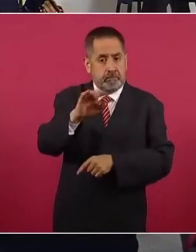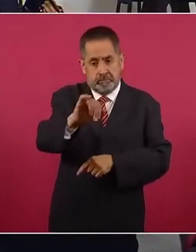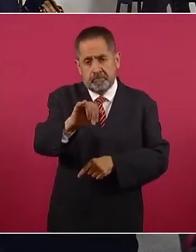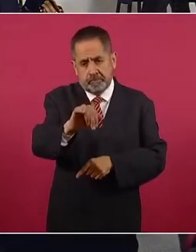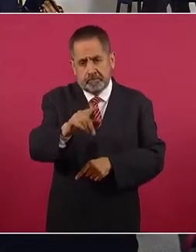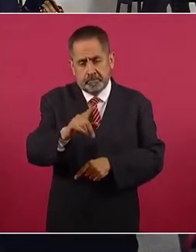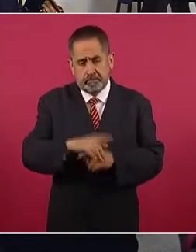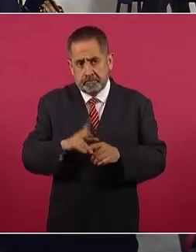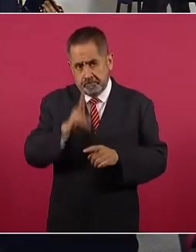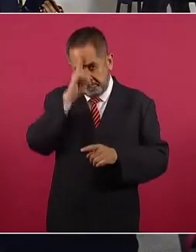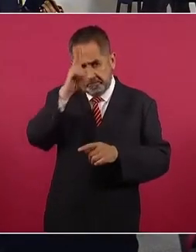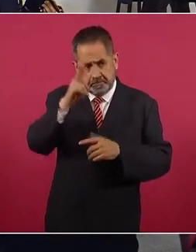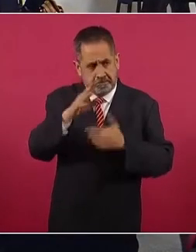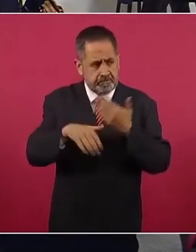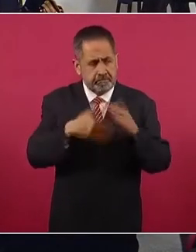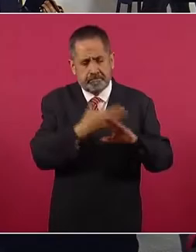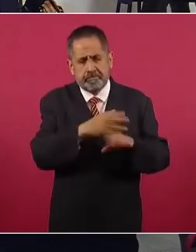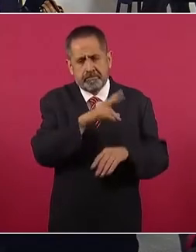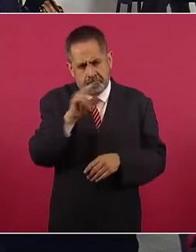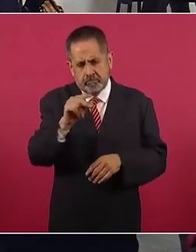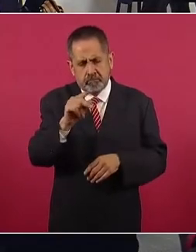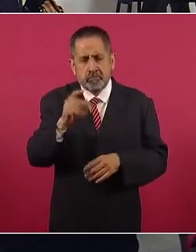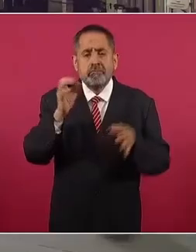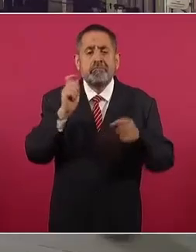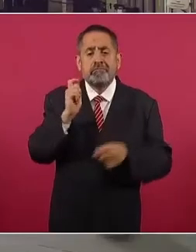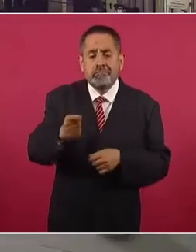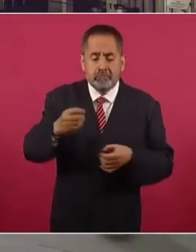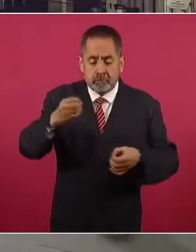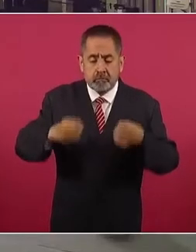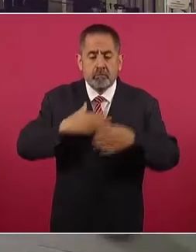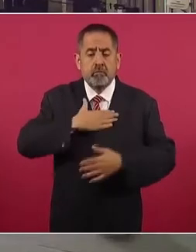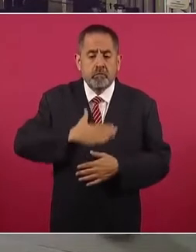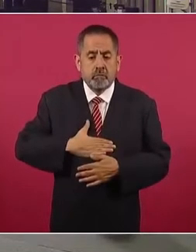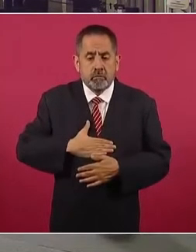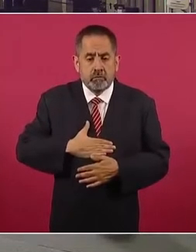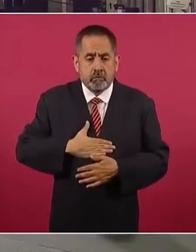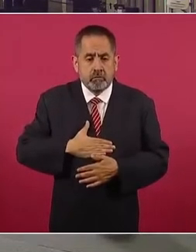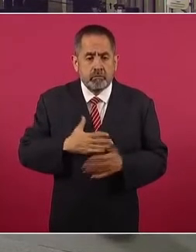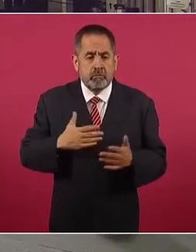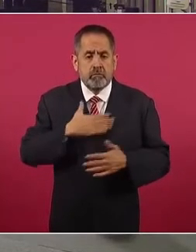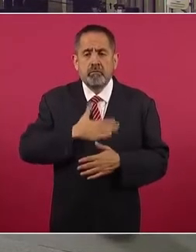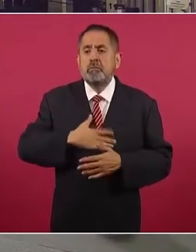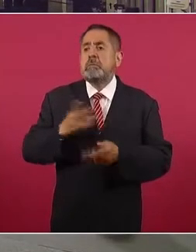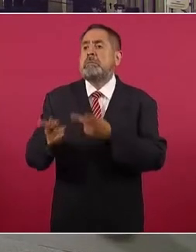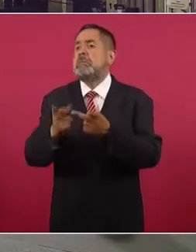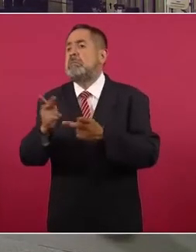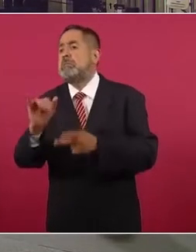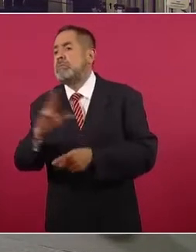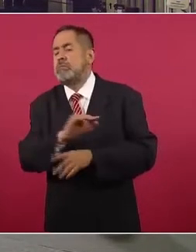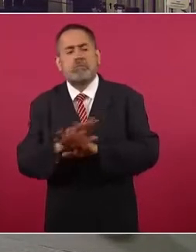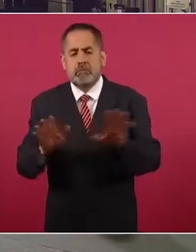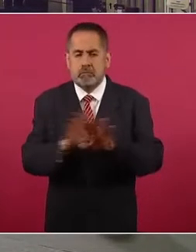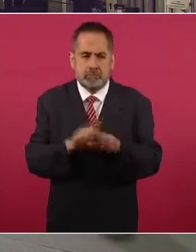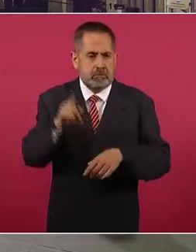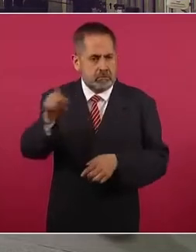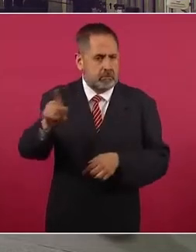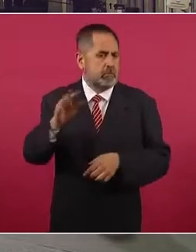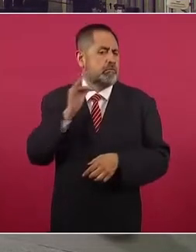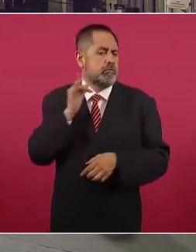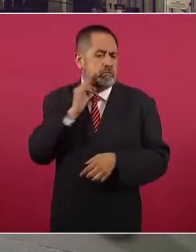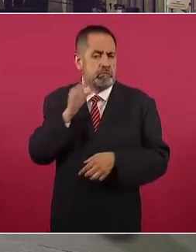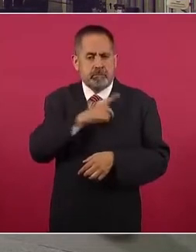venganza, como lo menciona, sino de justicia y a lo mejor no de poner la justicia en manos de consulta, la fiscalía estaría caminando